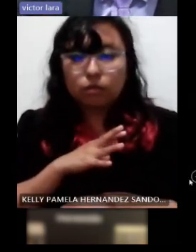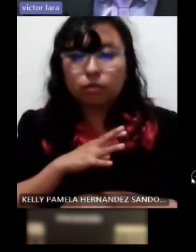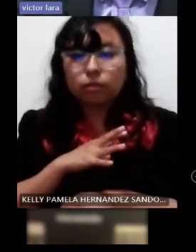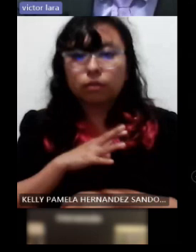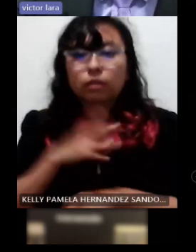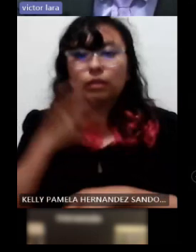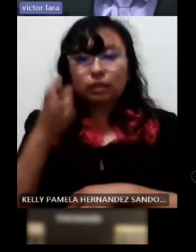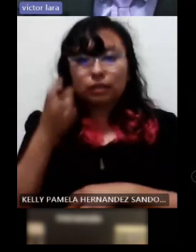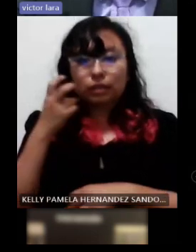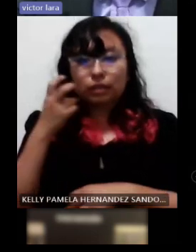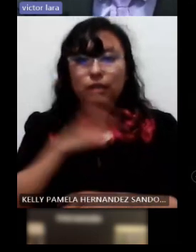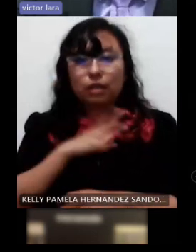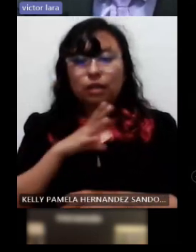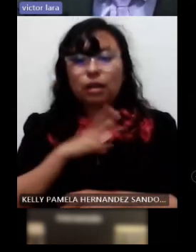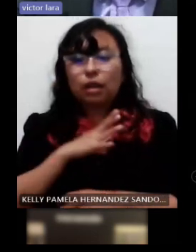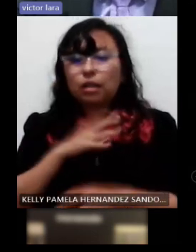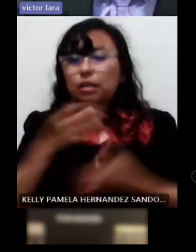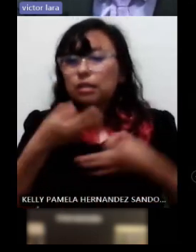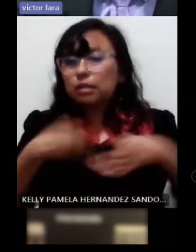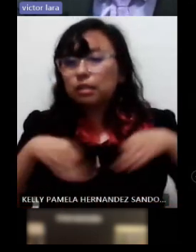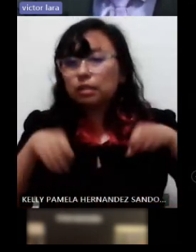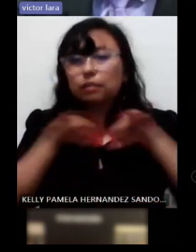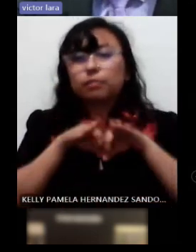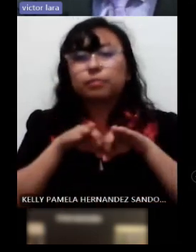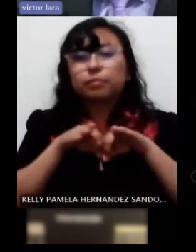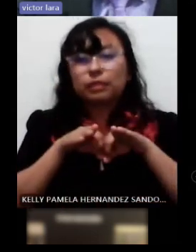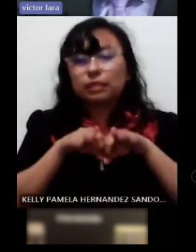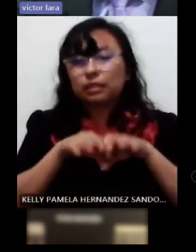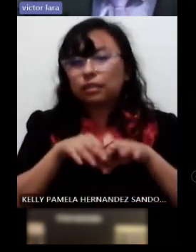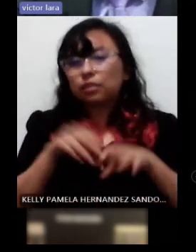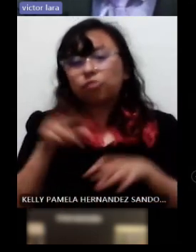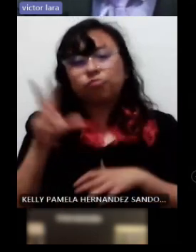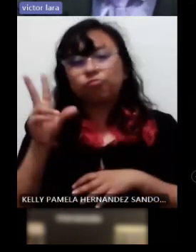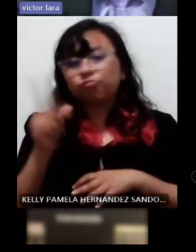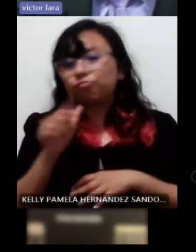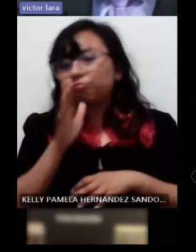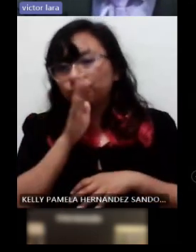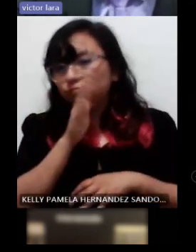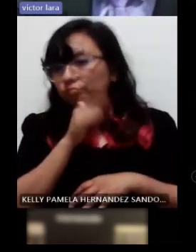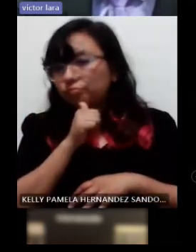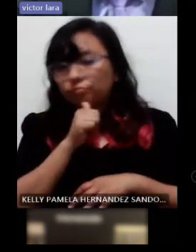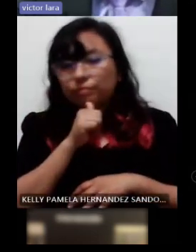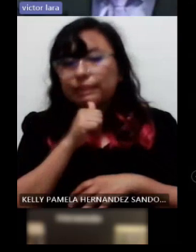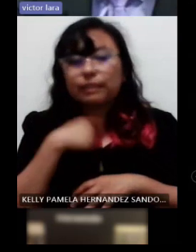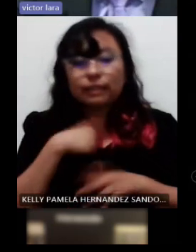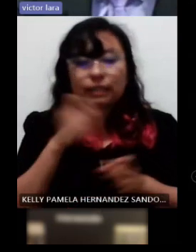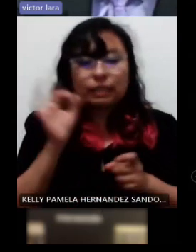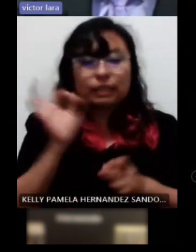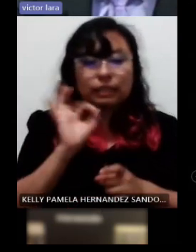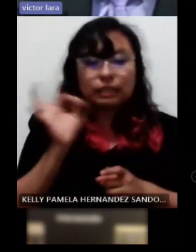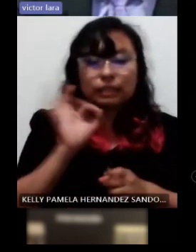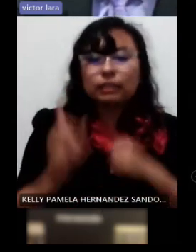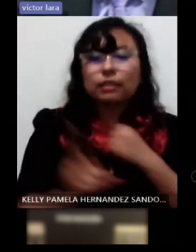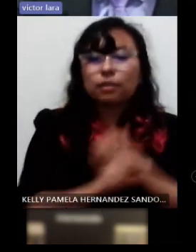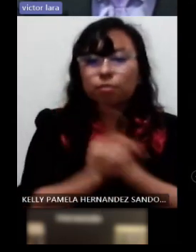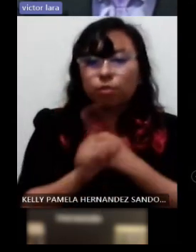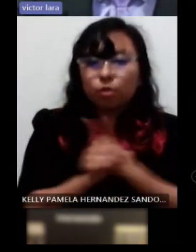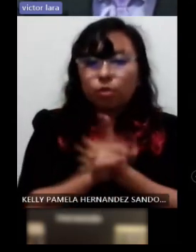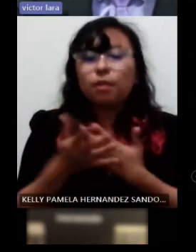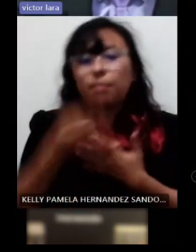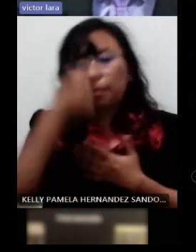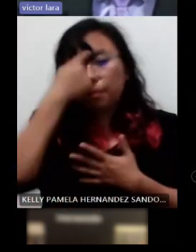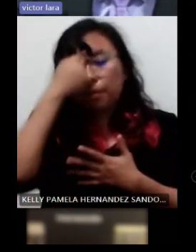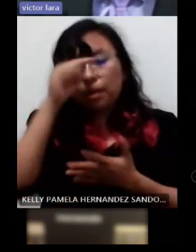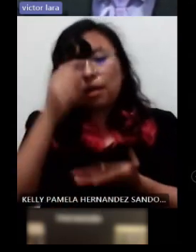es muy importante no predeterminar que por un diagnóstico no se puedan hacer este tipo de habilitaciones